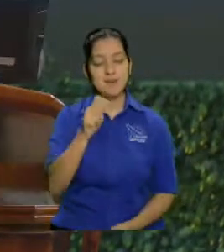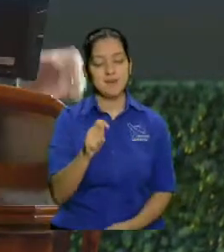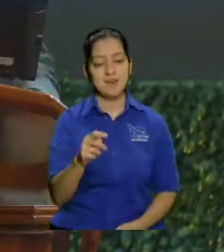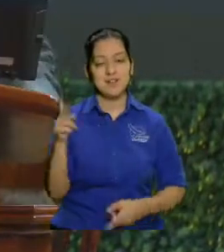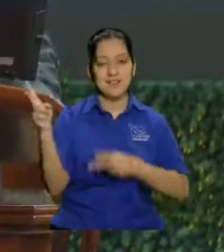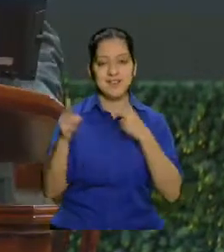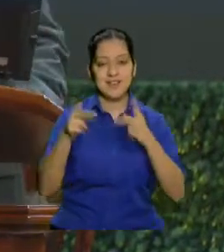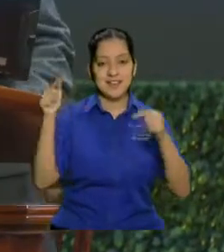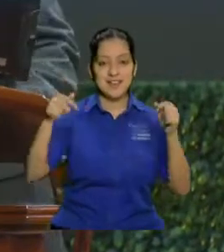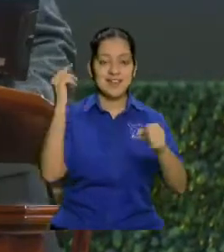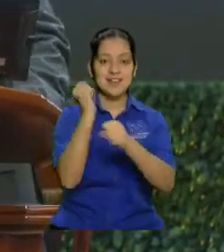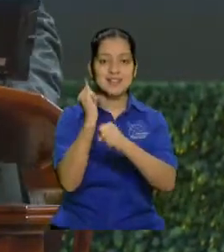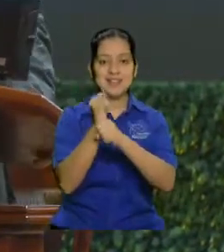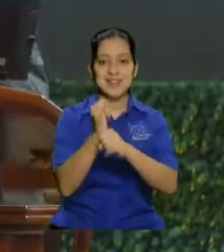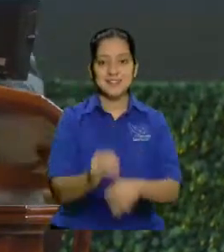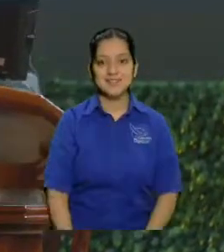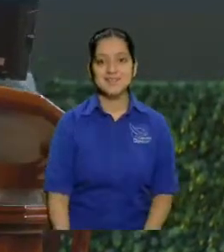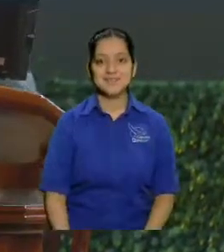tránsito se va para su casa